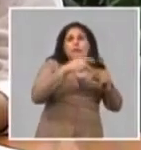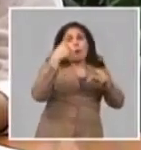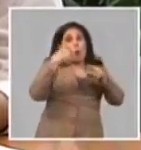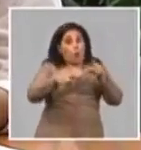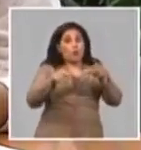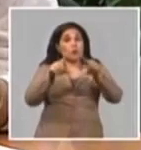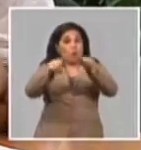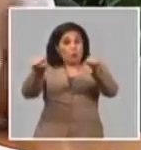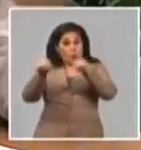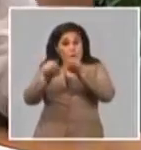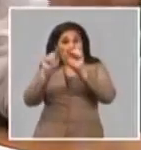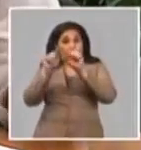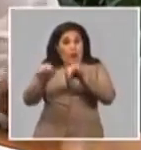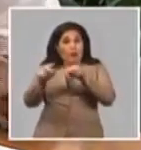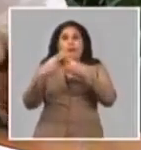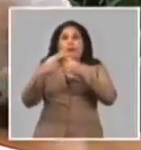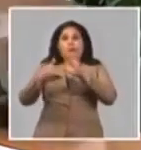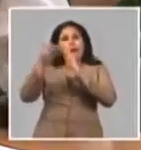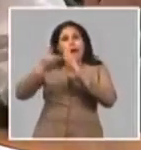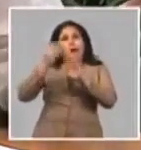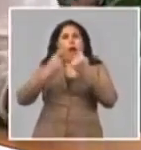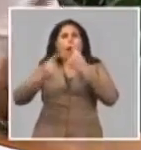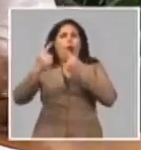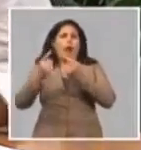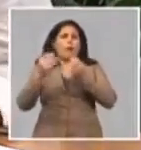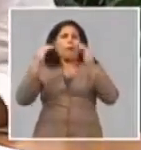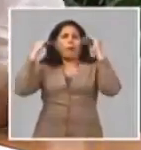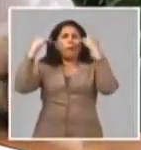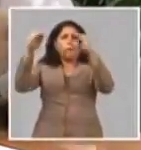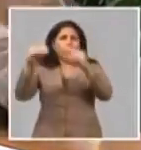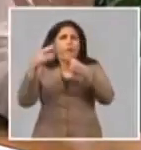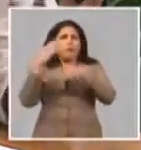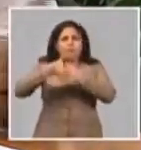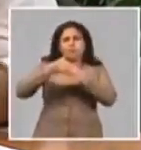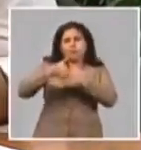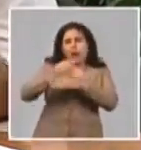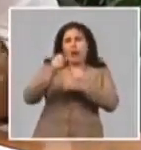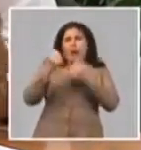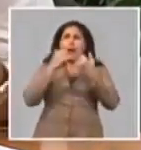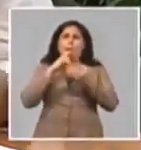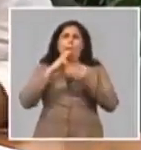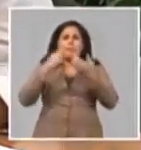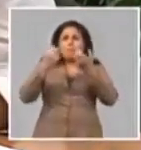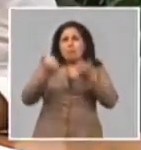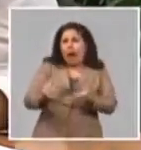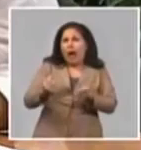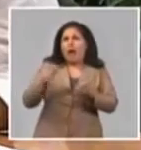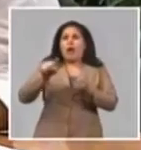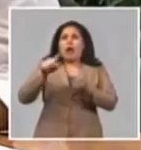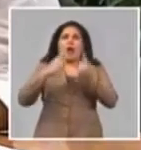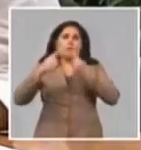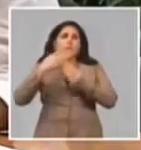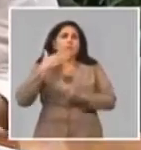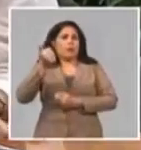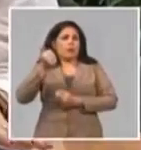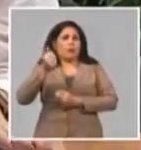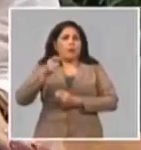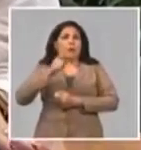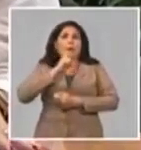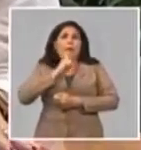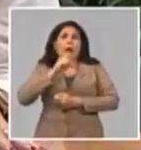rehabilitación, o sea, cambios de cubiertas, cambios de carpintería, una mejora. Y sobre todo,